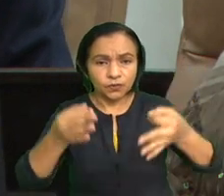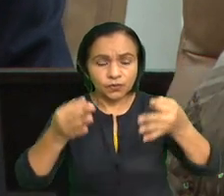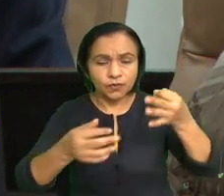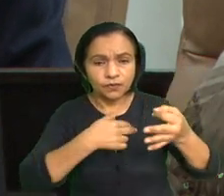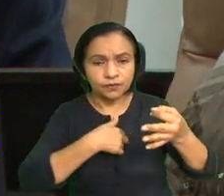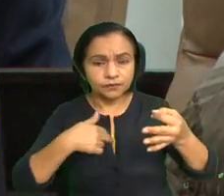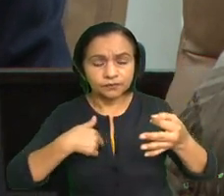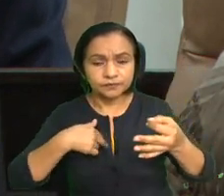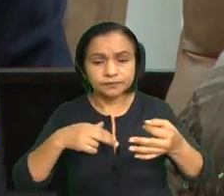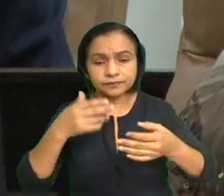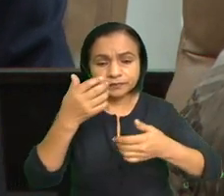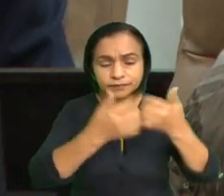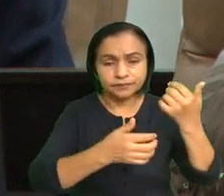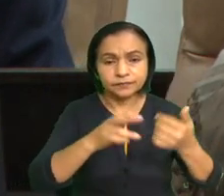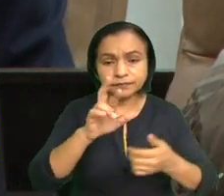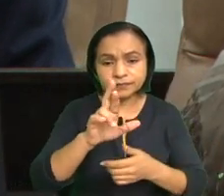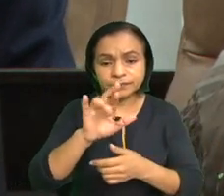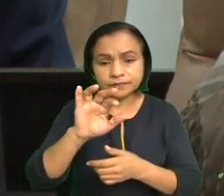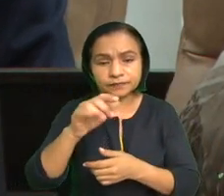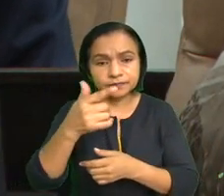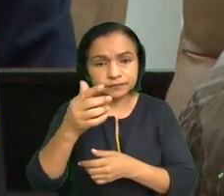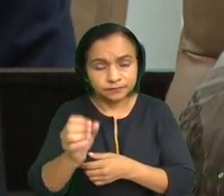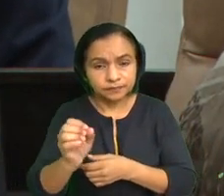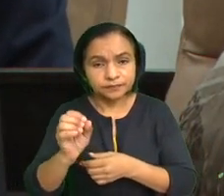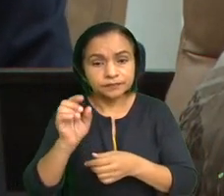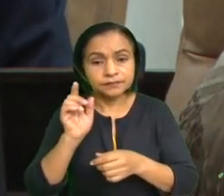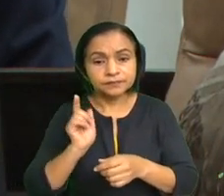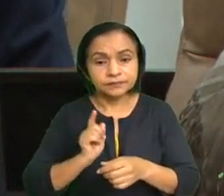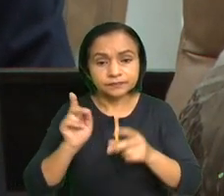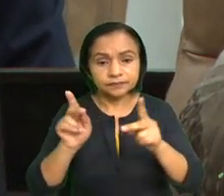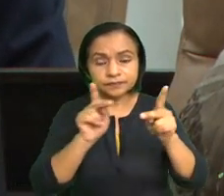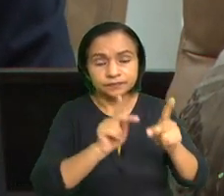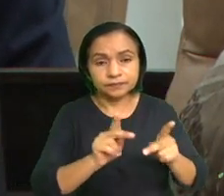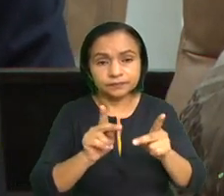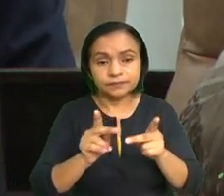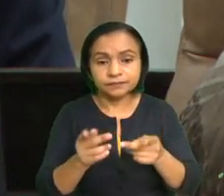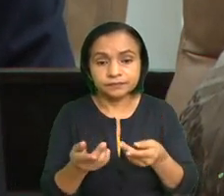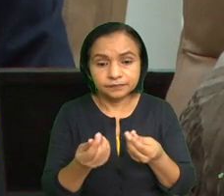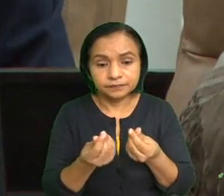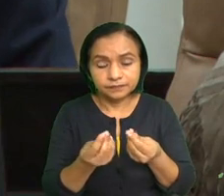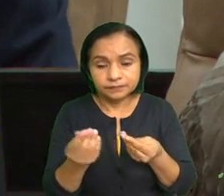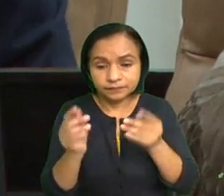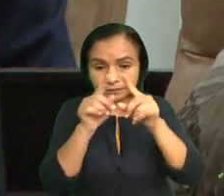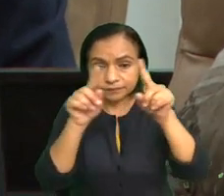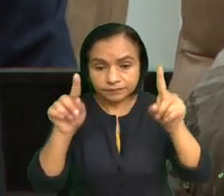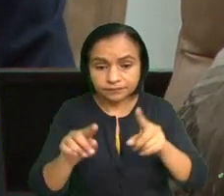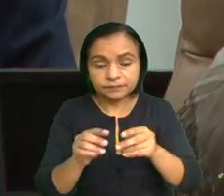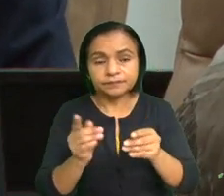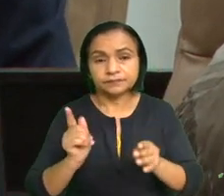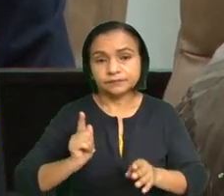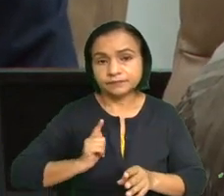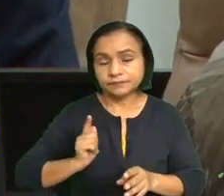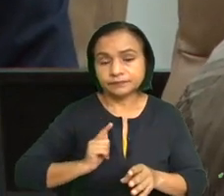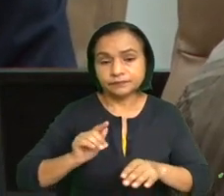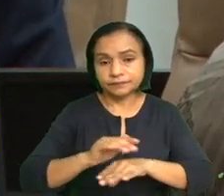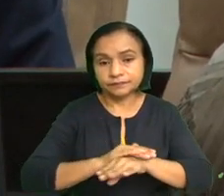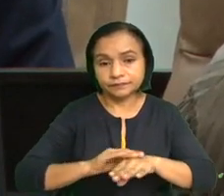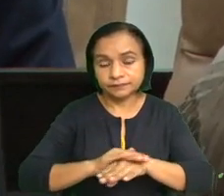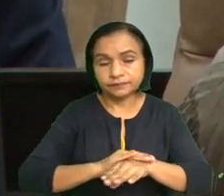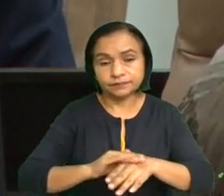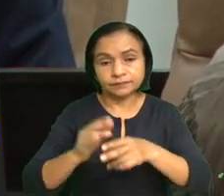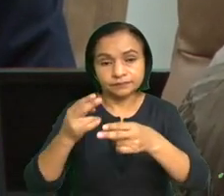reducir riesgos y para garantizar que los proveedores de servicios de activos virtuales que tengan licencia o